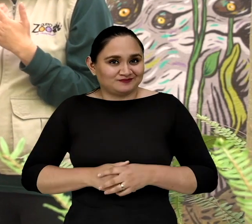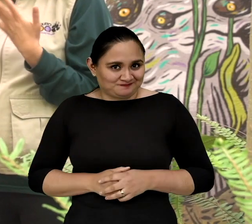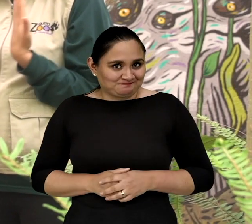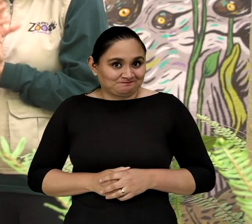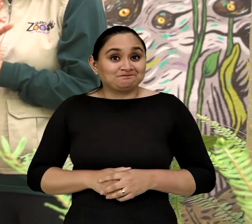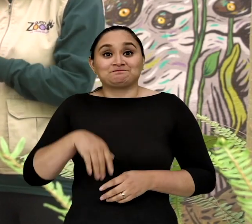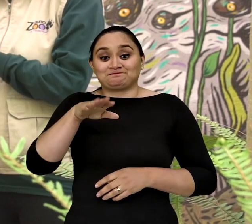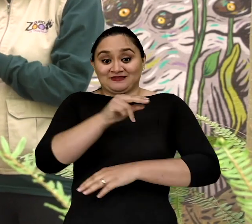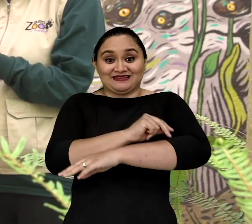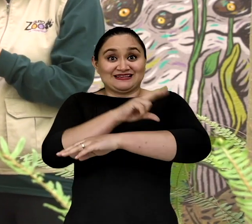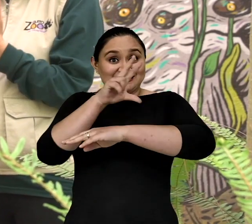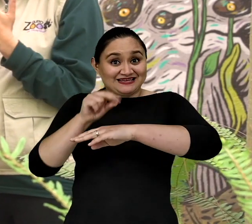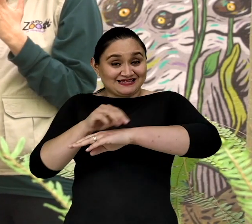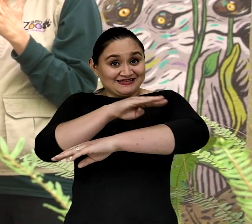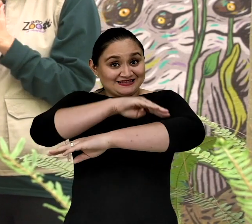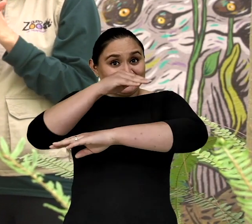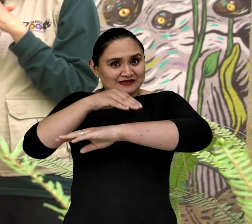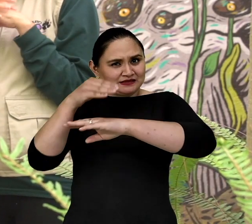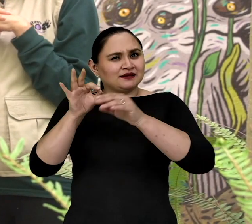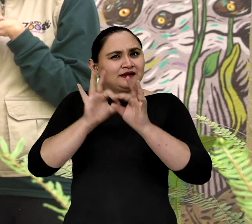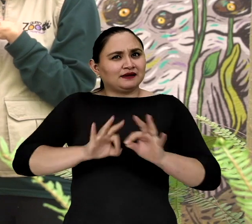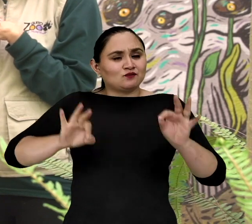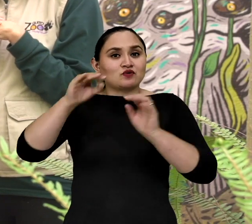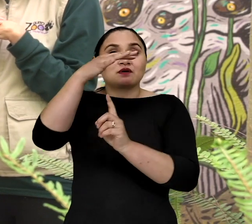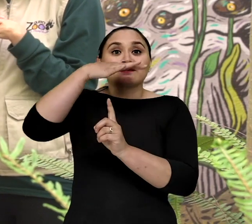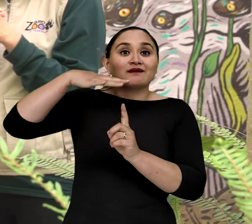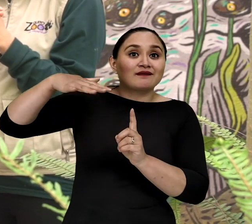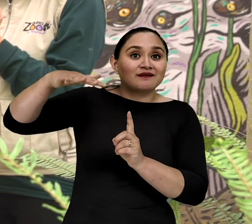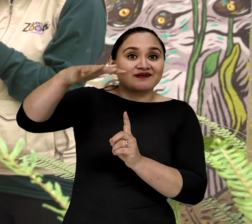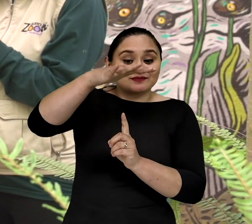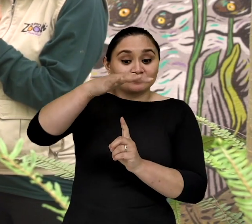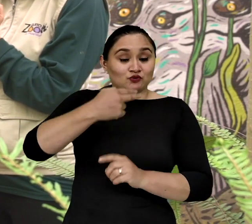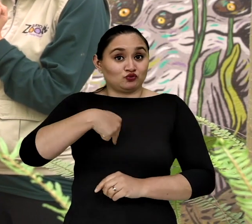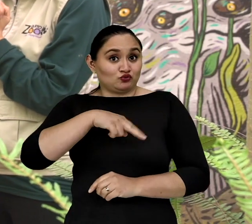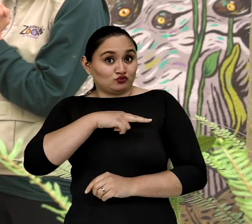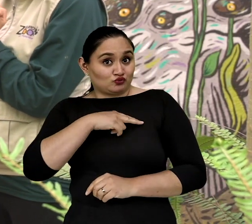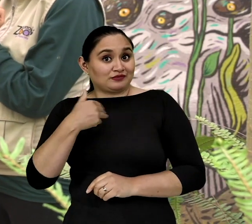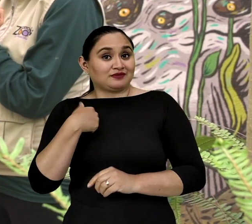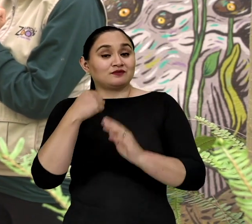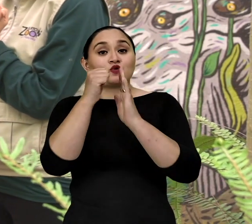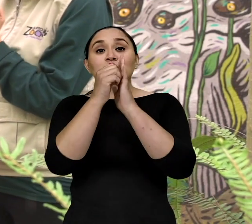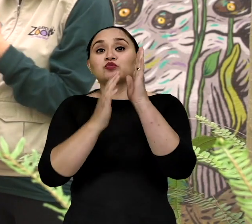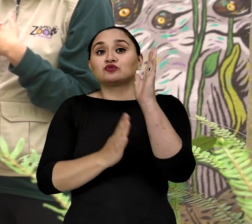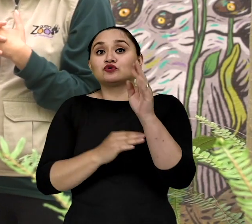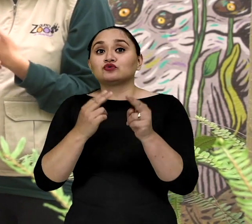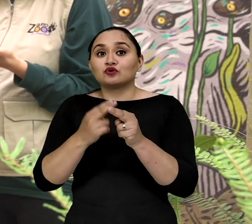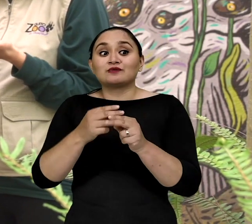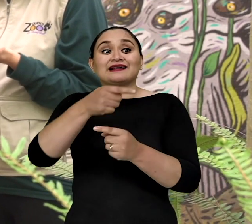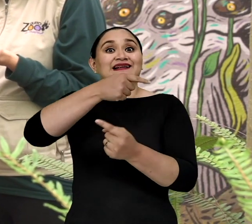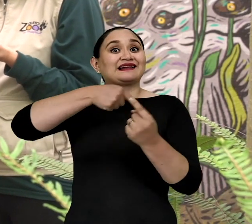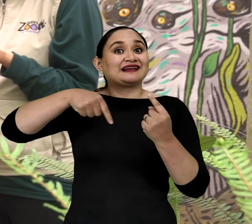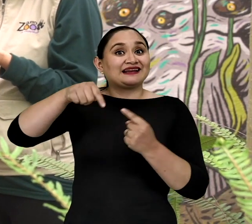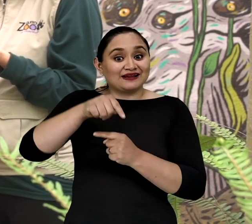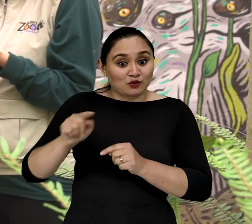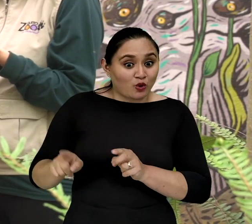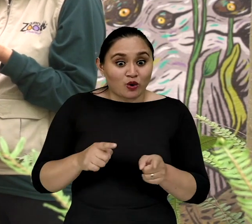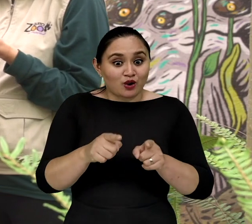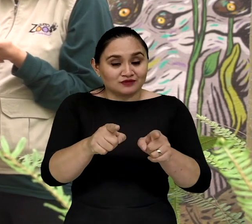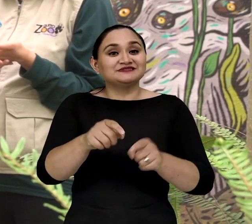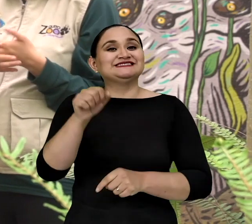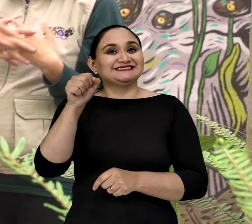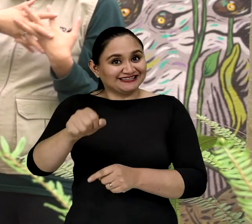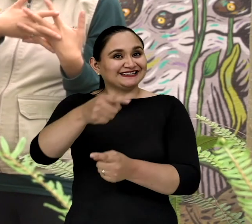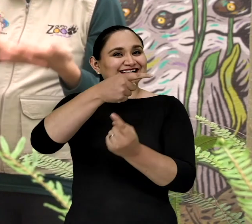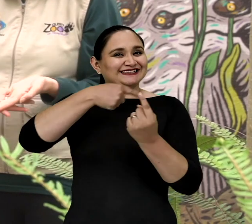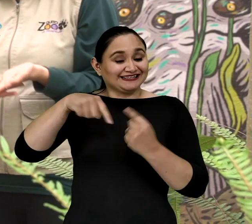Bueno, la ranita marsupial andina es súper importante para los ecosistemas Y nosotros tenemos un proyecto que se llama Que vuelvan los Ouillis Ouillis ¡Que